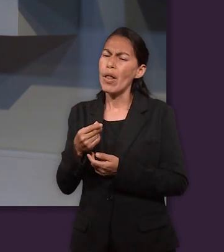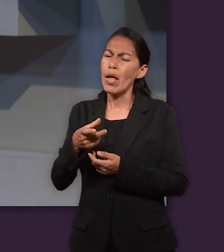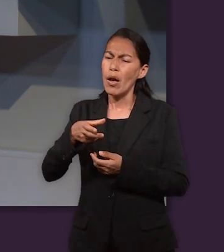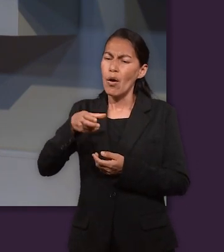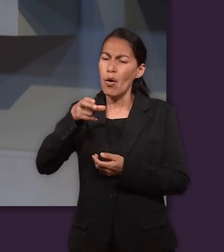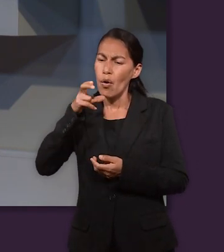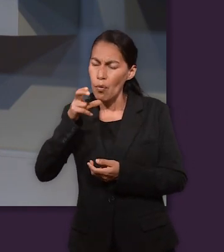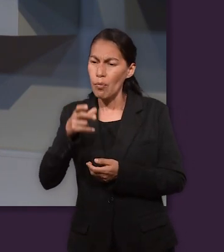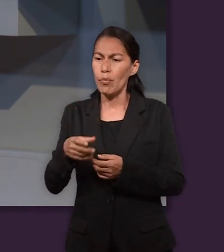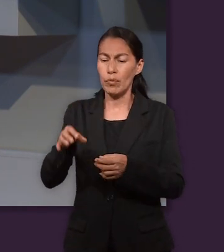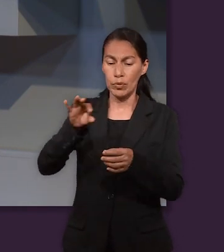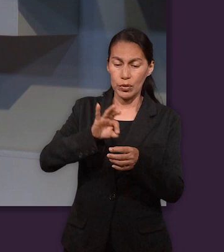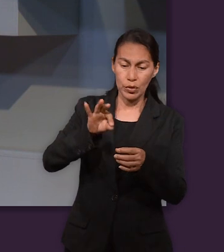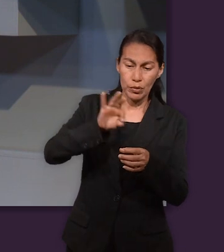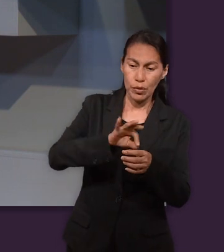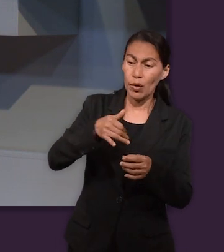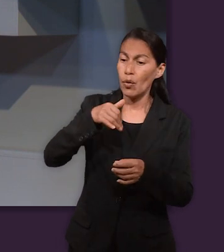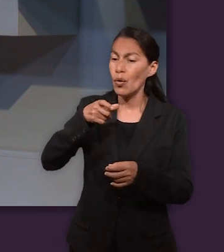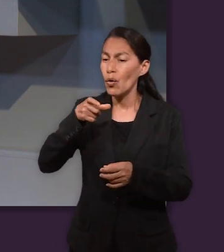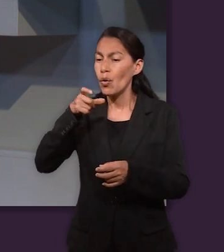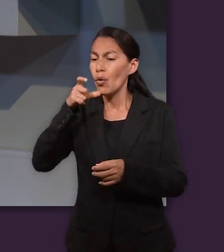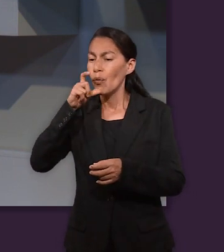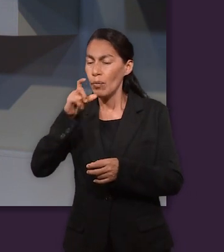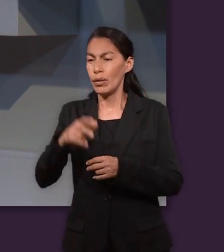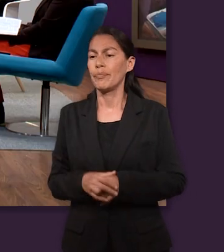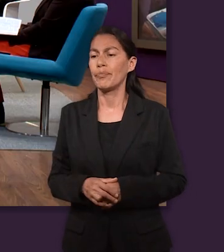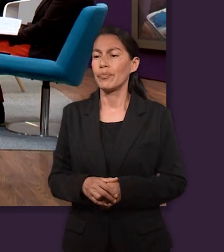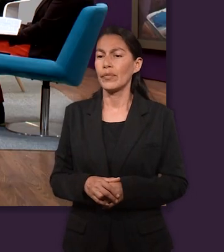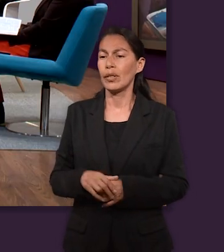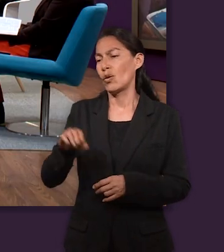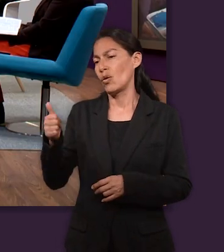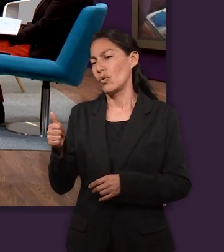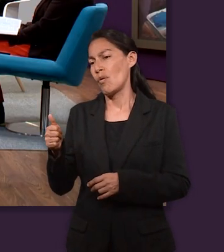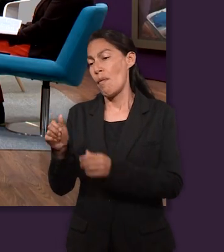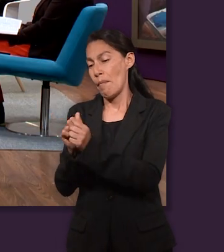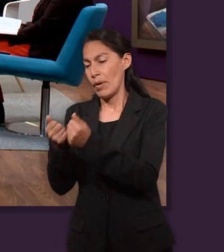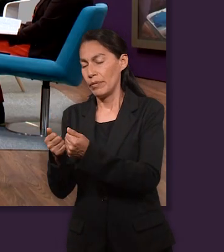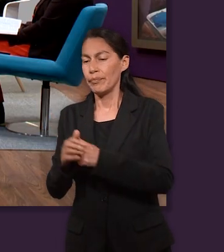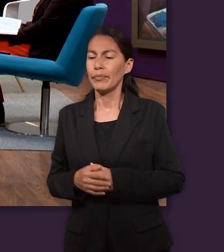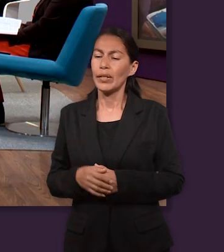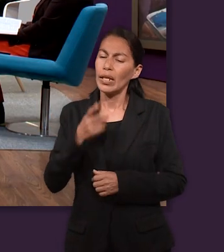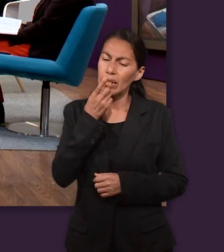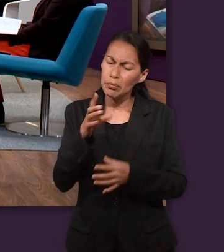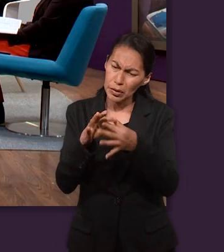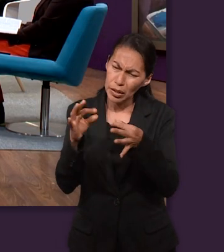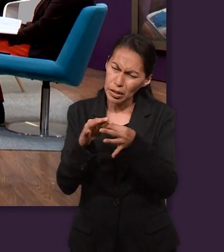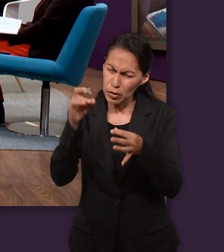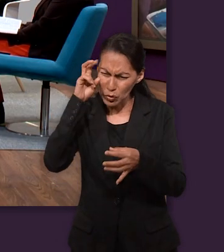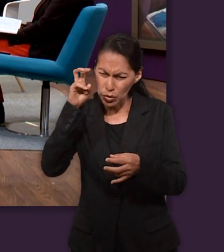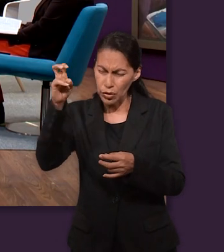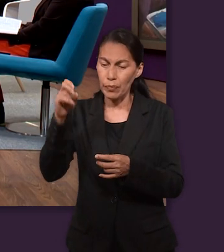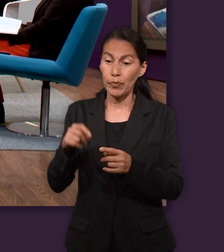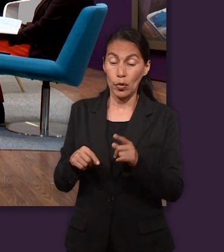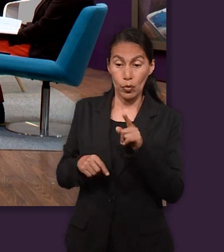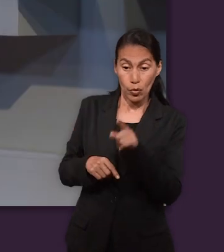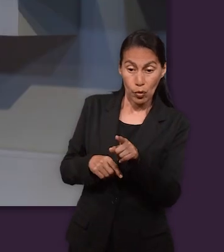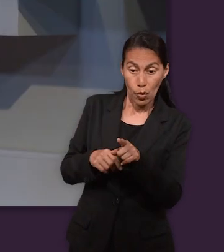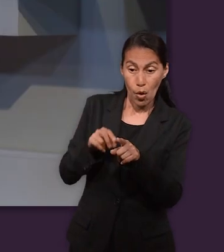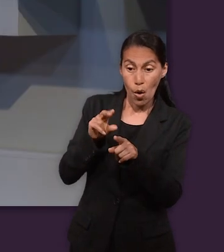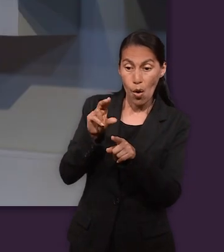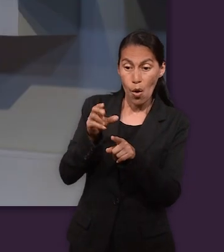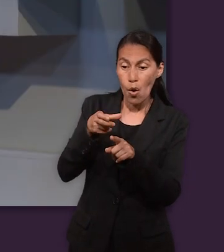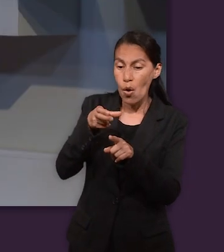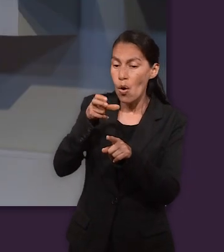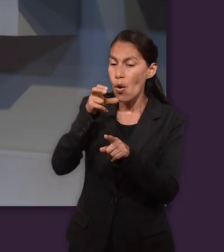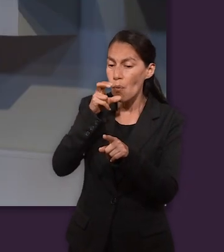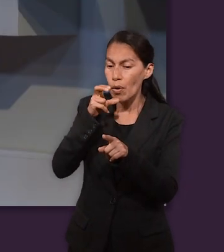al copero. Estaban en la cárcel por traición, porque se rumoraba traición. Al copero le dice que el sueño